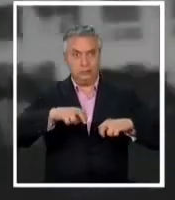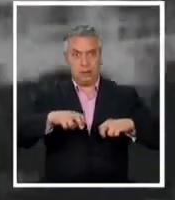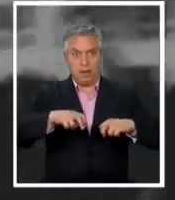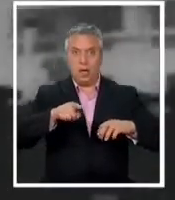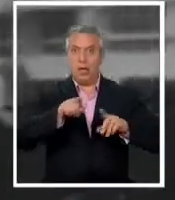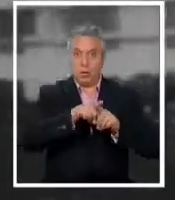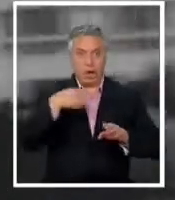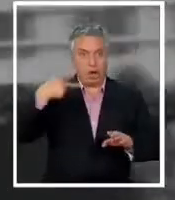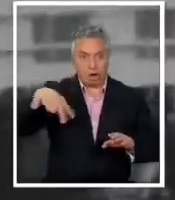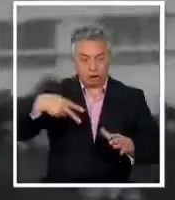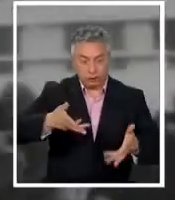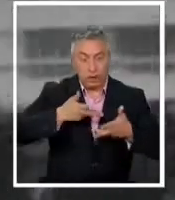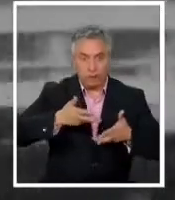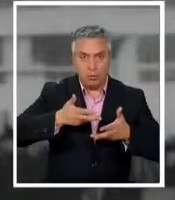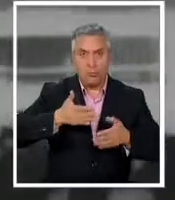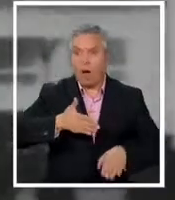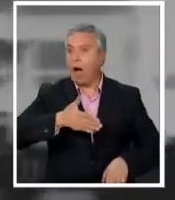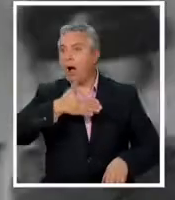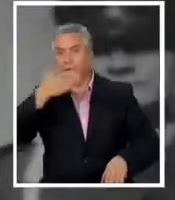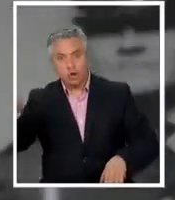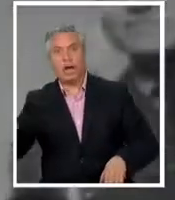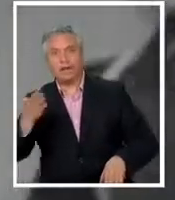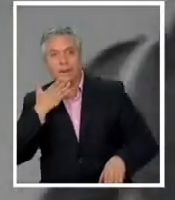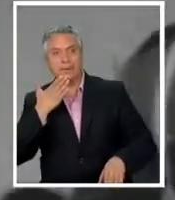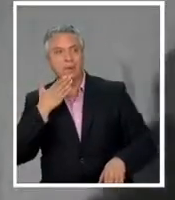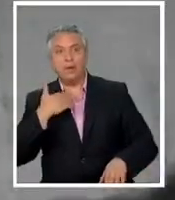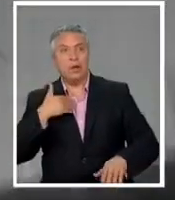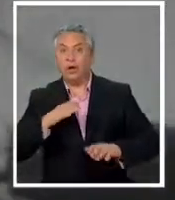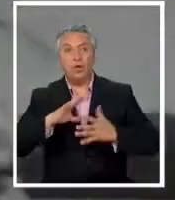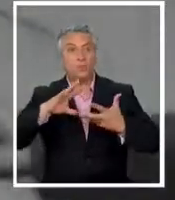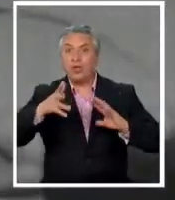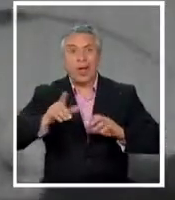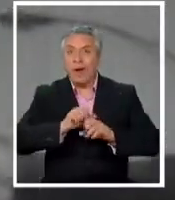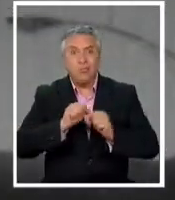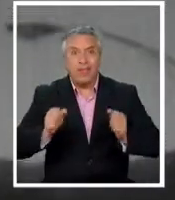pero el mundial si no podíamos salir a la calle